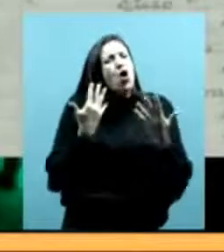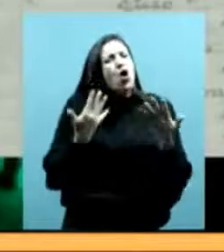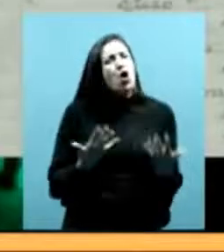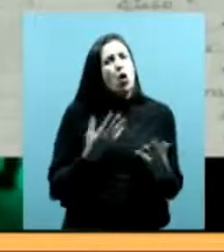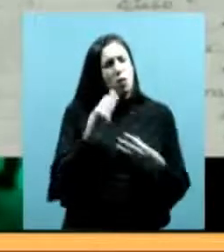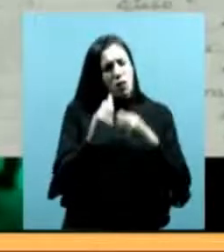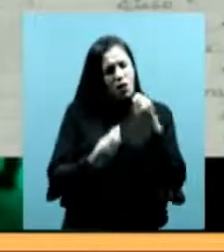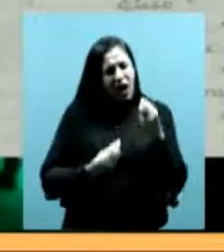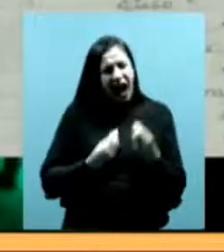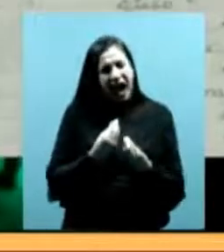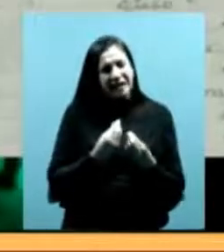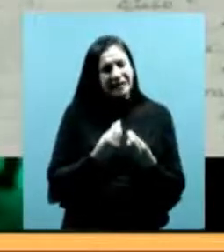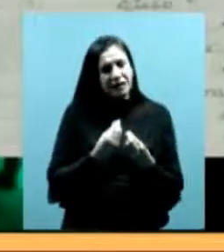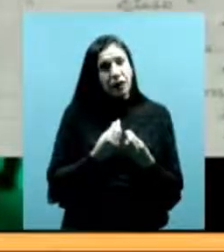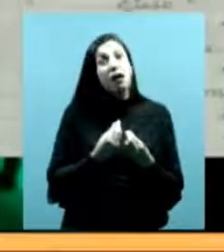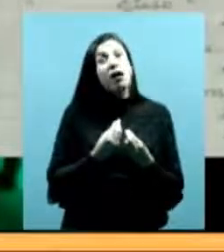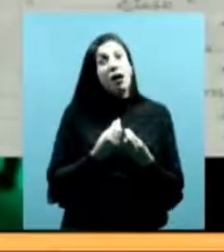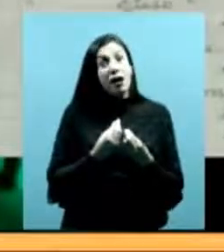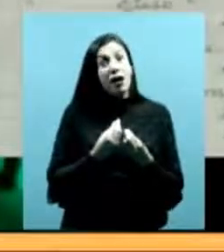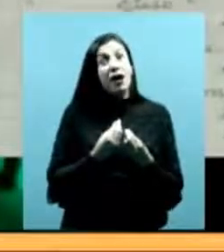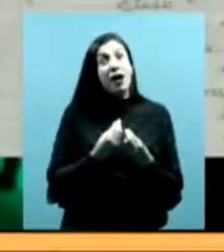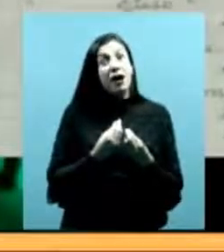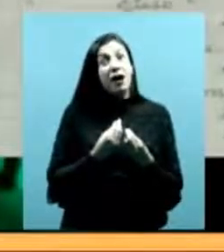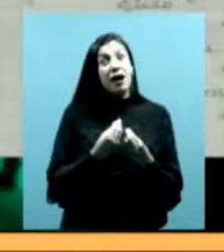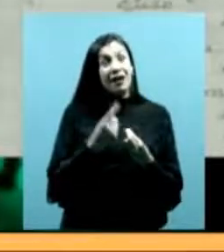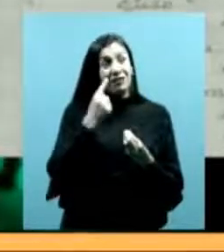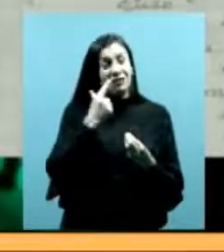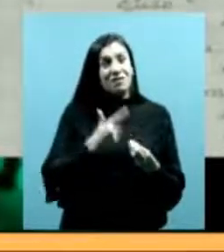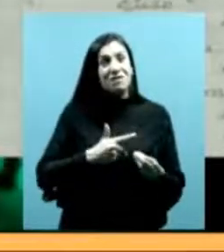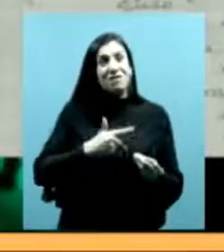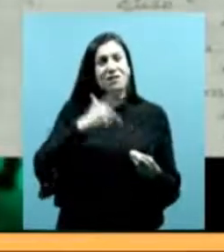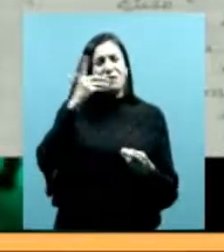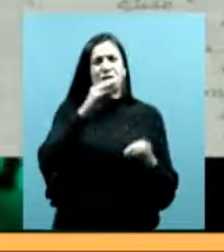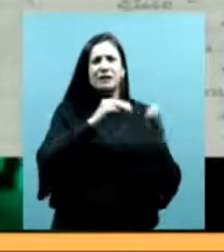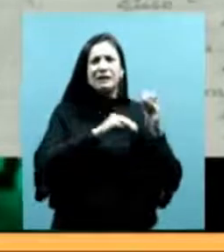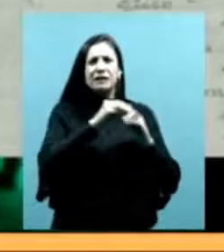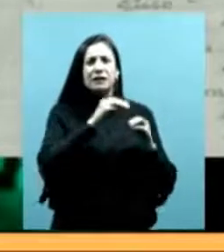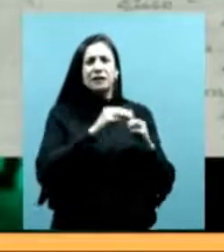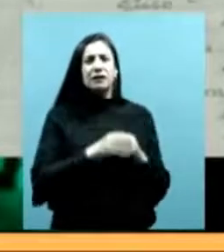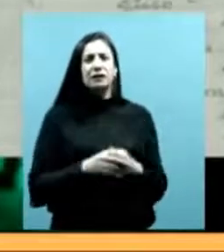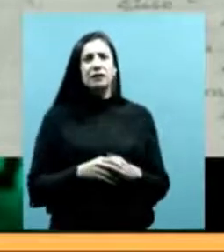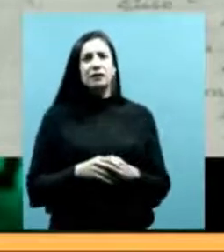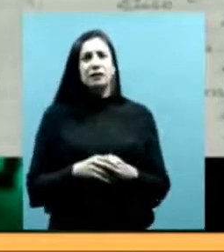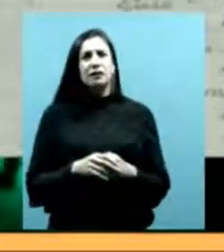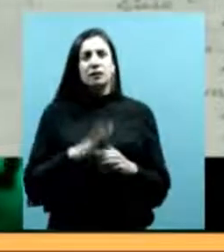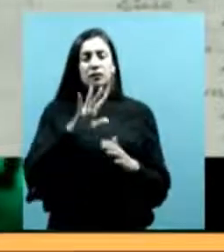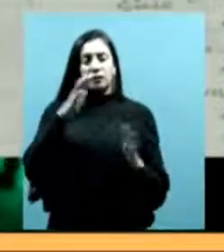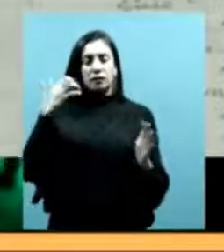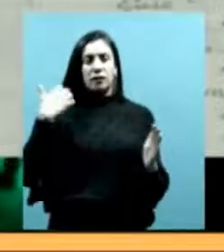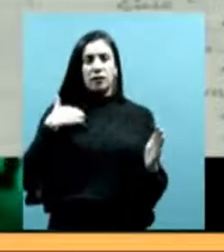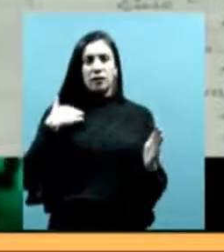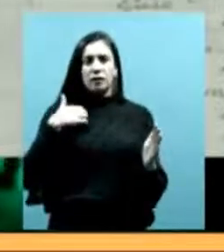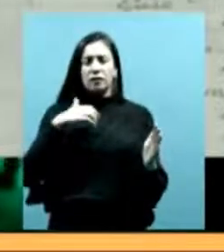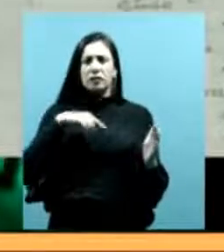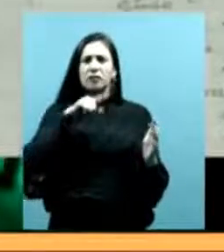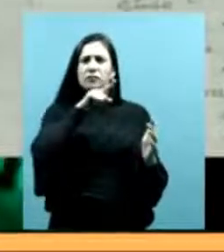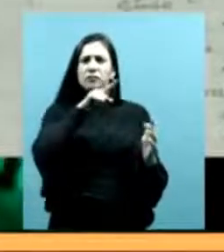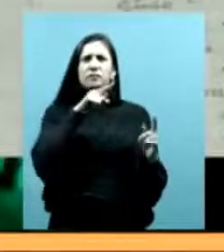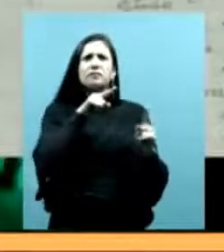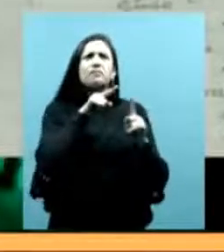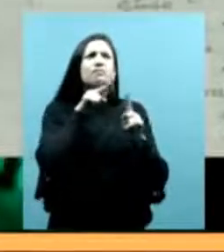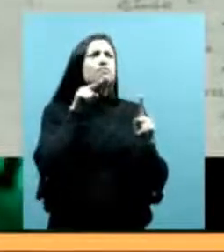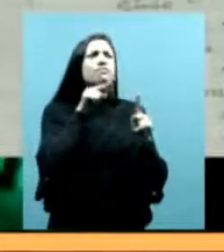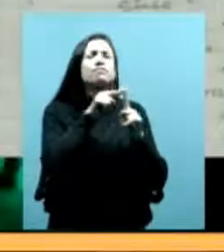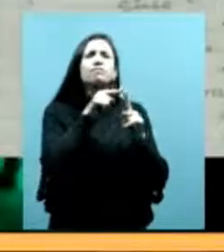su abuelo contaba que antes éramos orejanos. Ese antes, además, en Argentina tiene la particularidad de que no es hace tanto